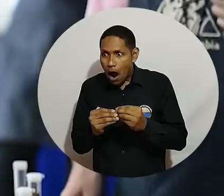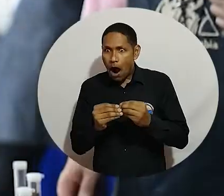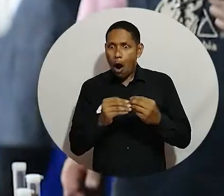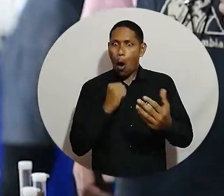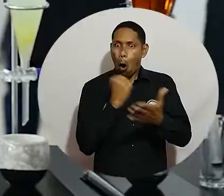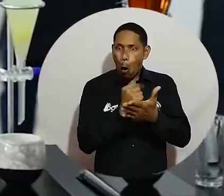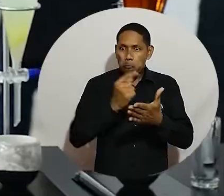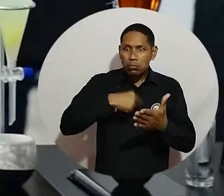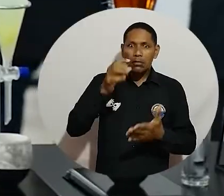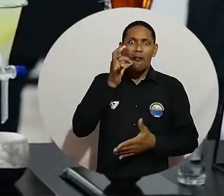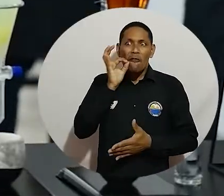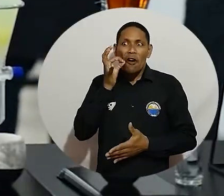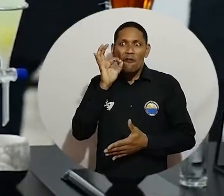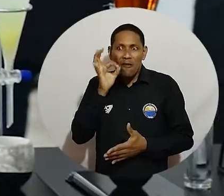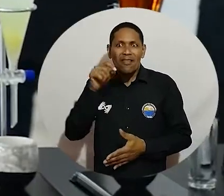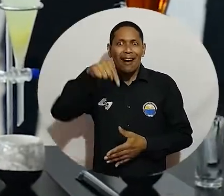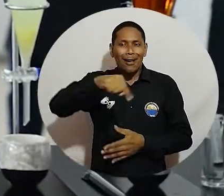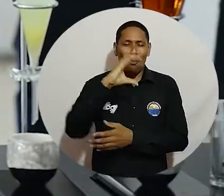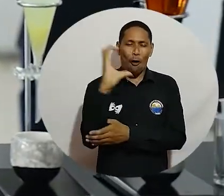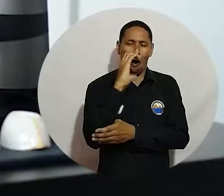nuestro café 100% colombiano.